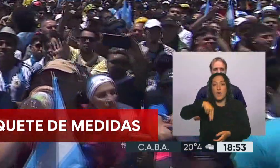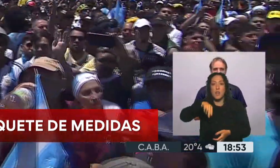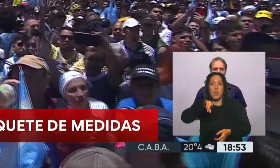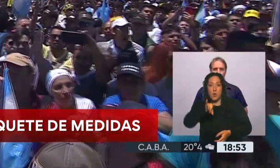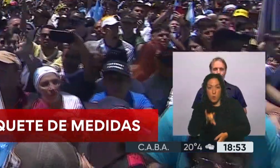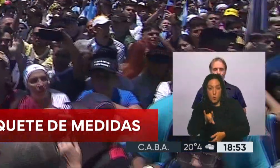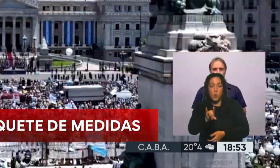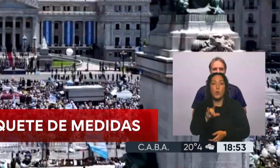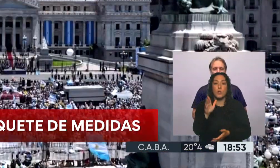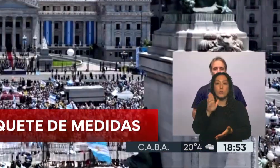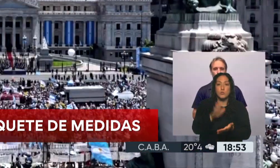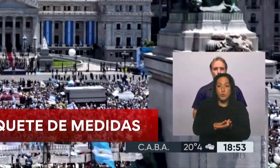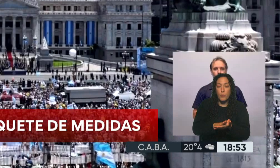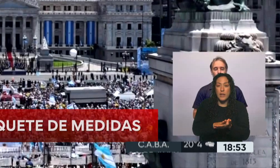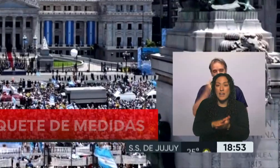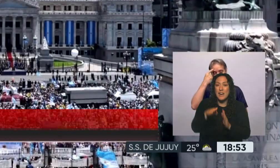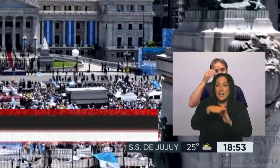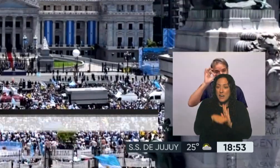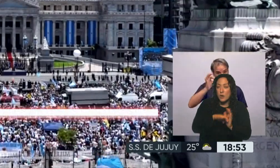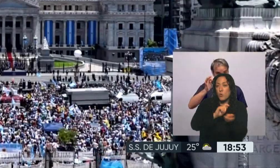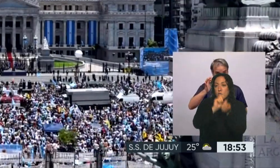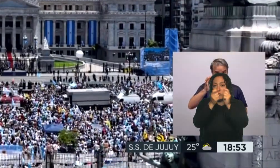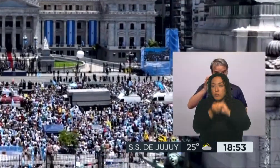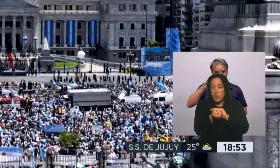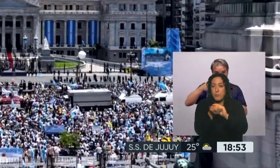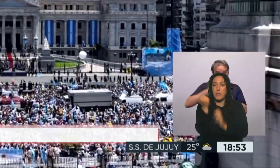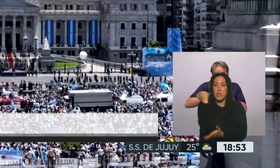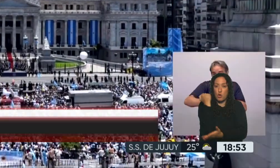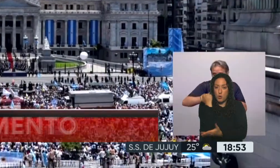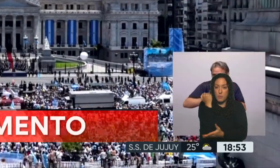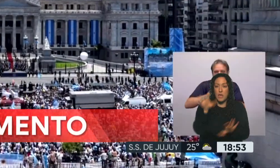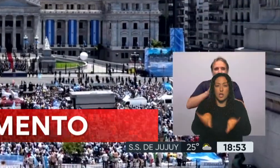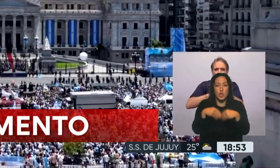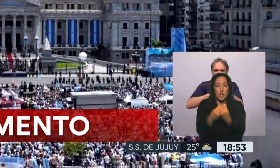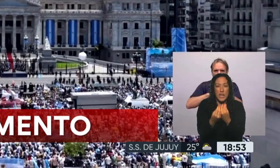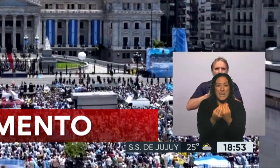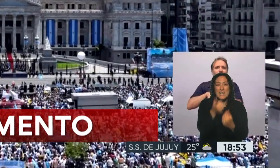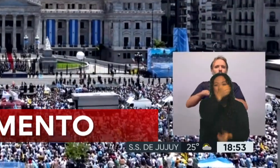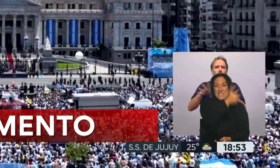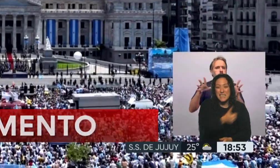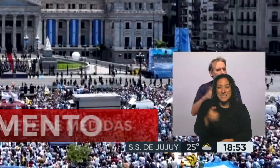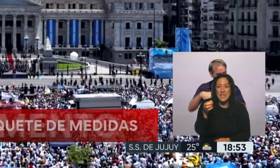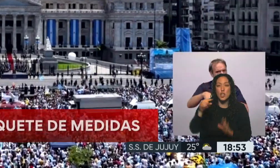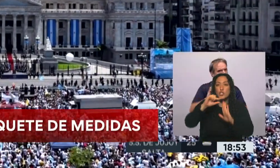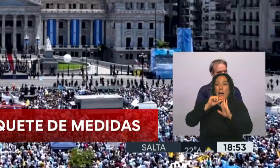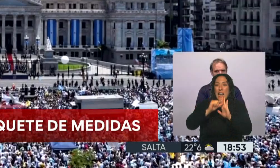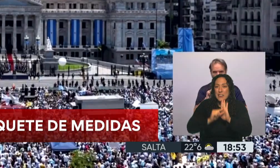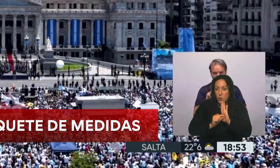de desregulación de la economía que contiene cerca de 600 artículos.